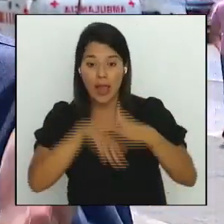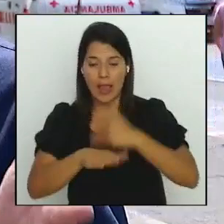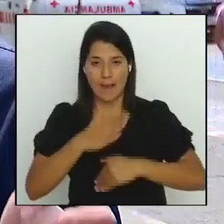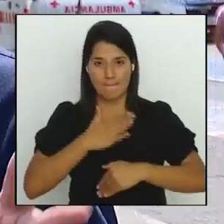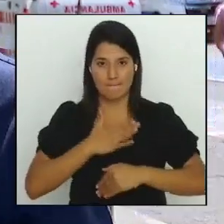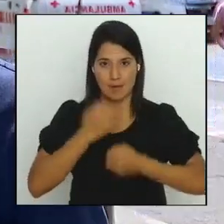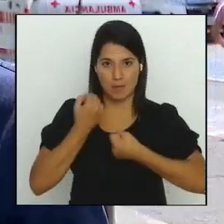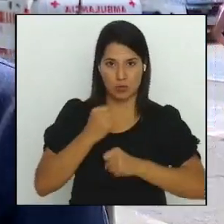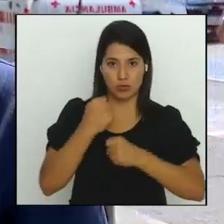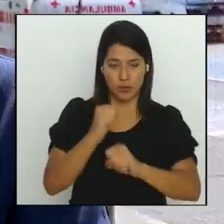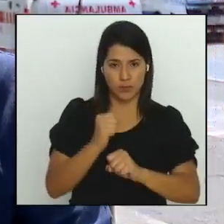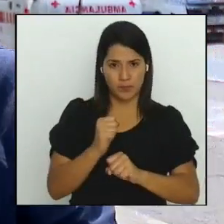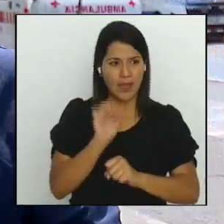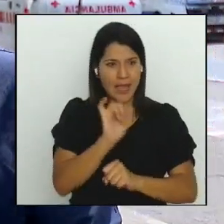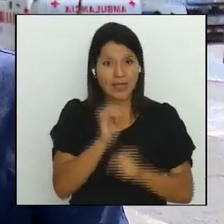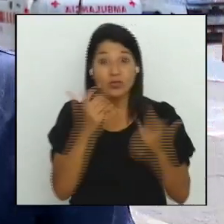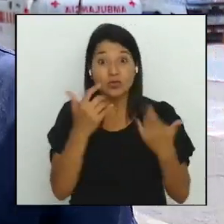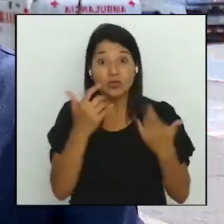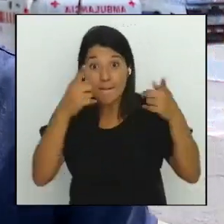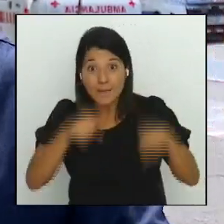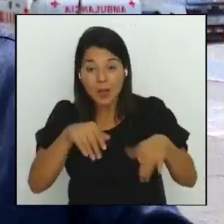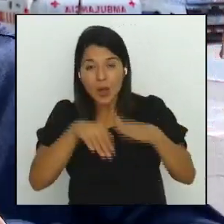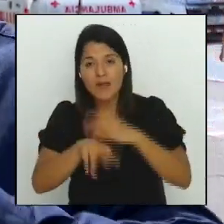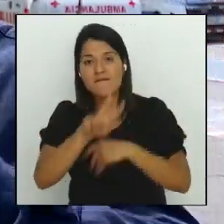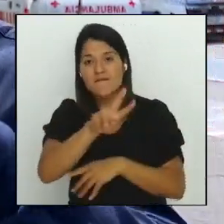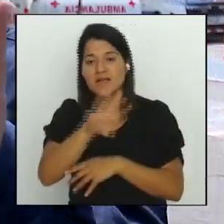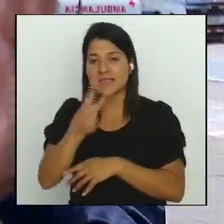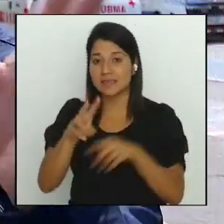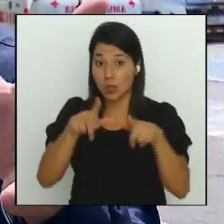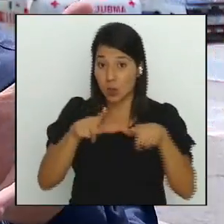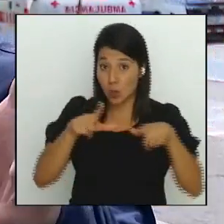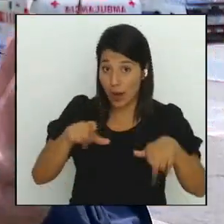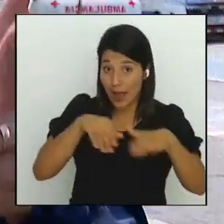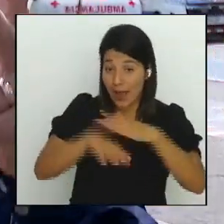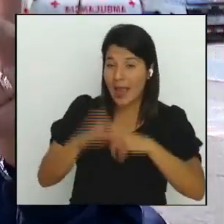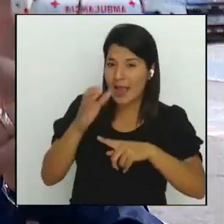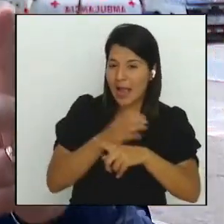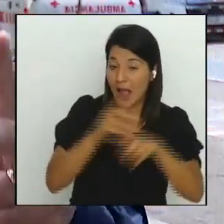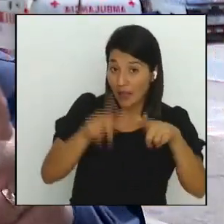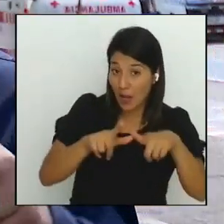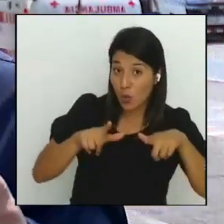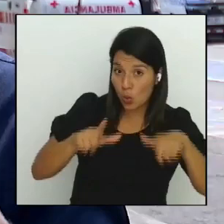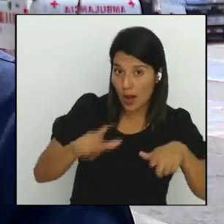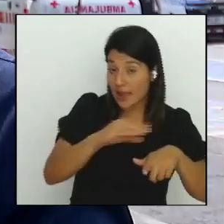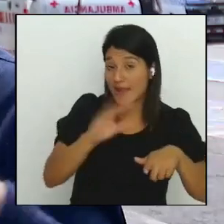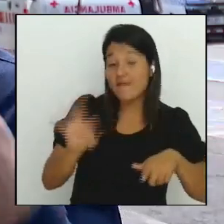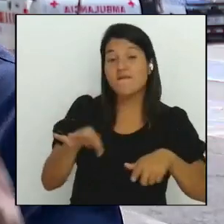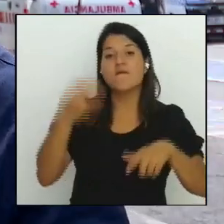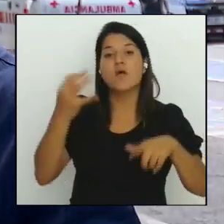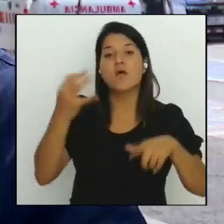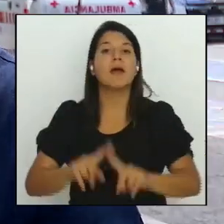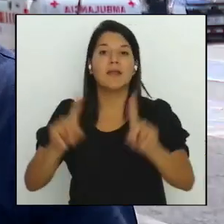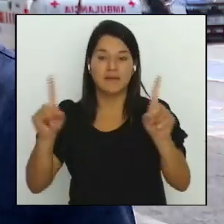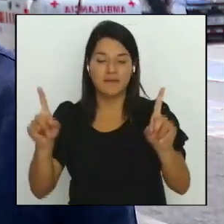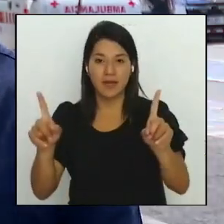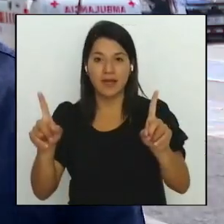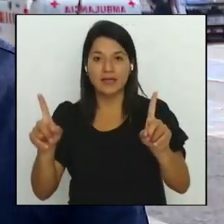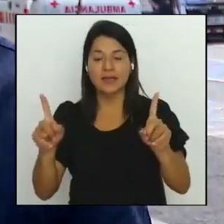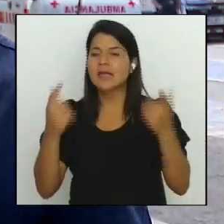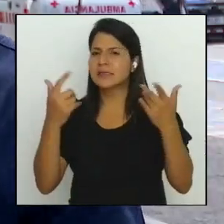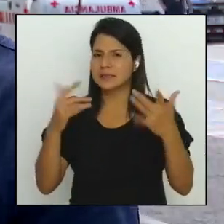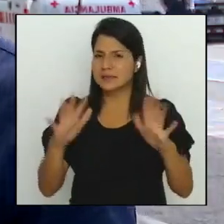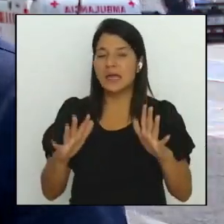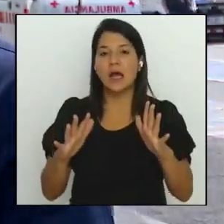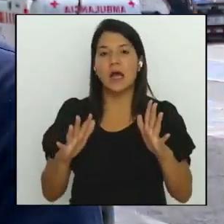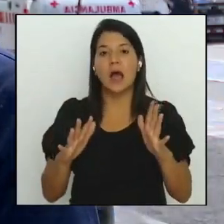eso está sucediendo en 26 lugares y en cada uno de esos lugares y en forma diferente hay una replicación de proyectos y acciones